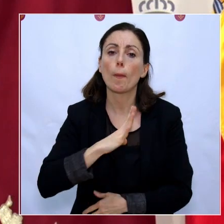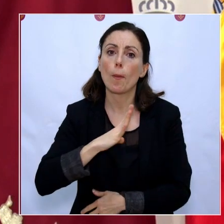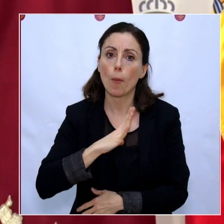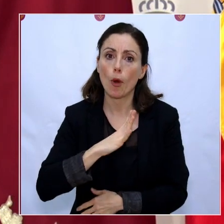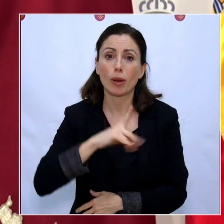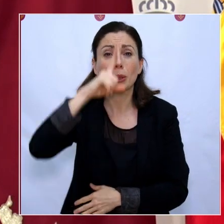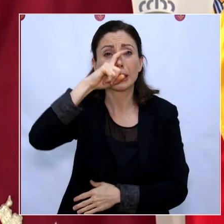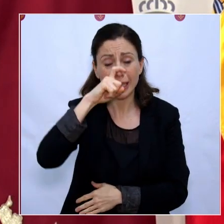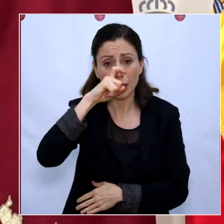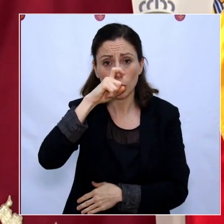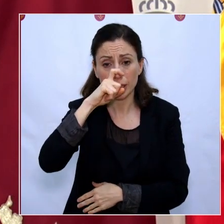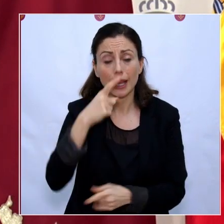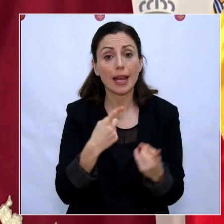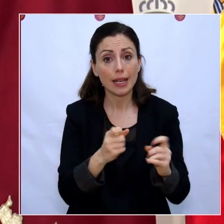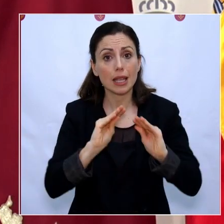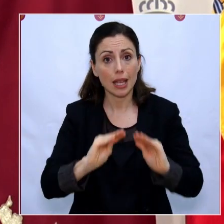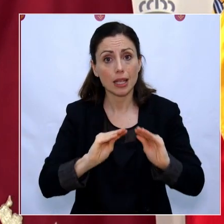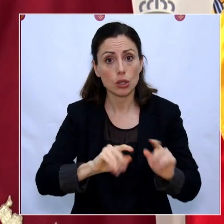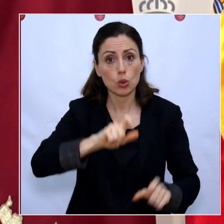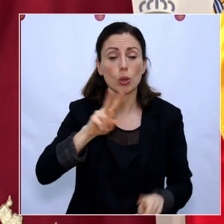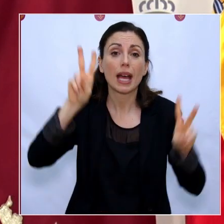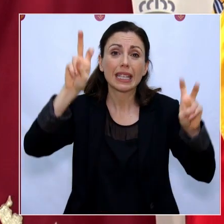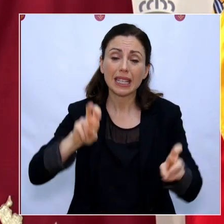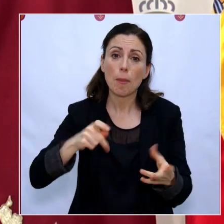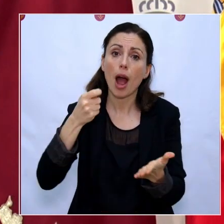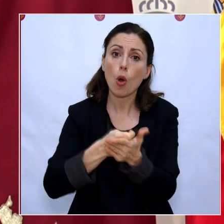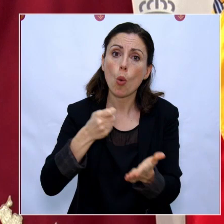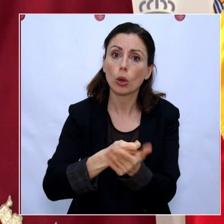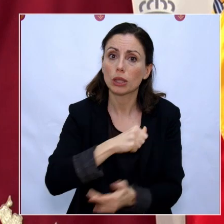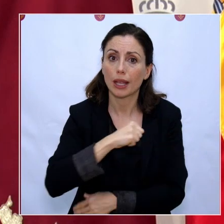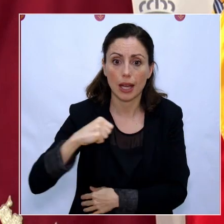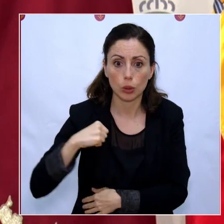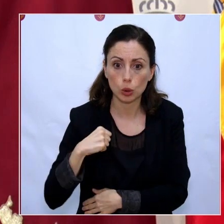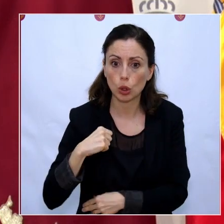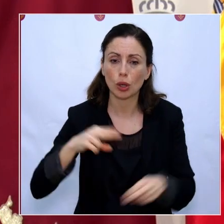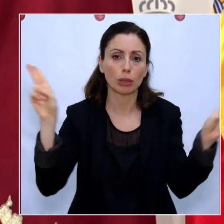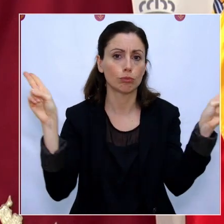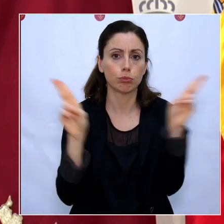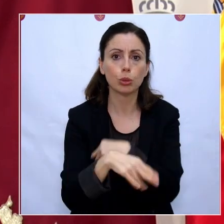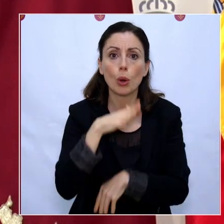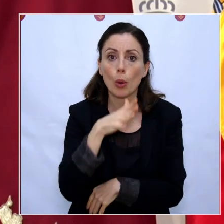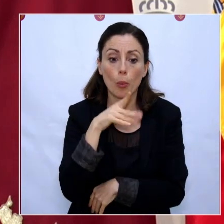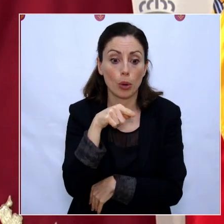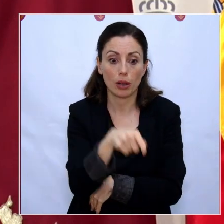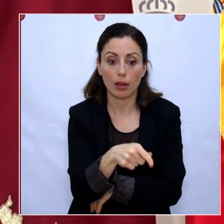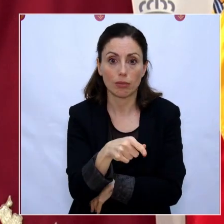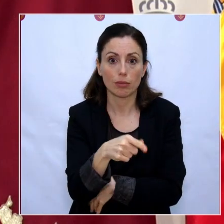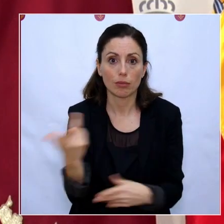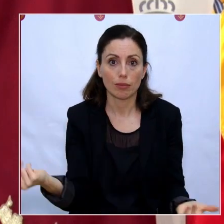sin esperar un día más, la cuota de autónomos ante la falta de ingresos y liquidez que están sufriendo.